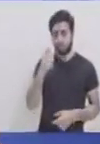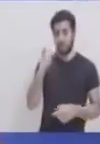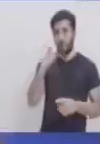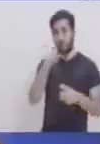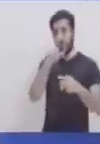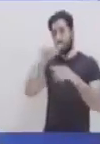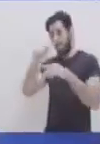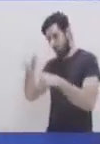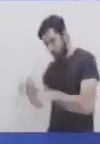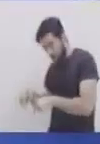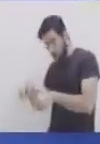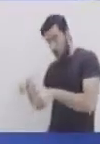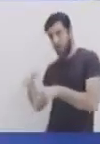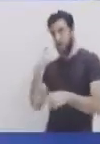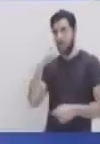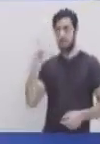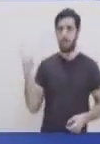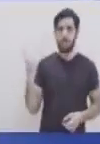frente a un lado